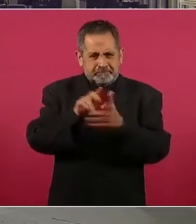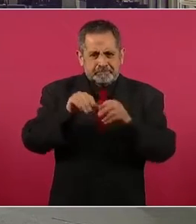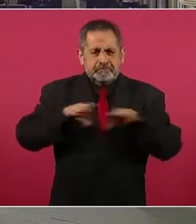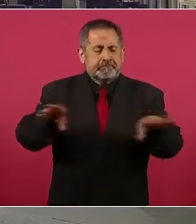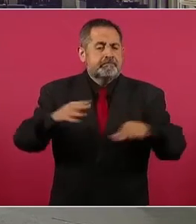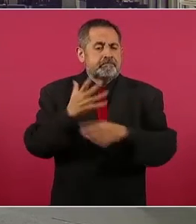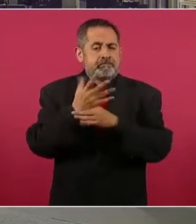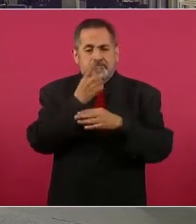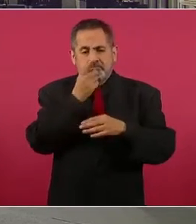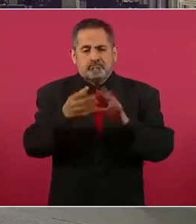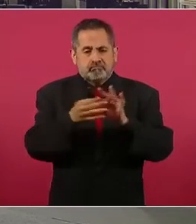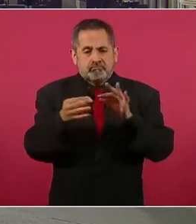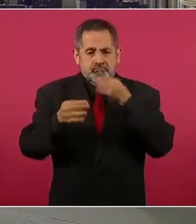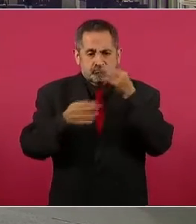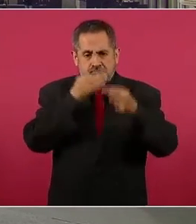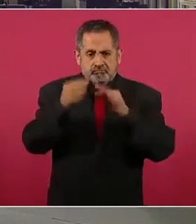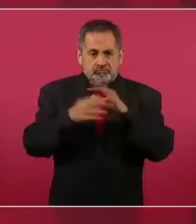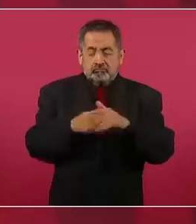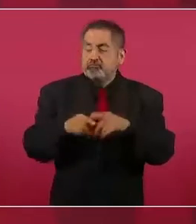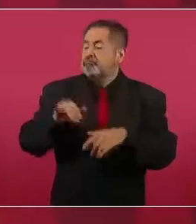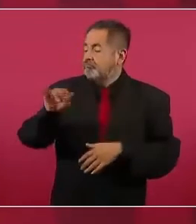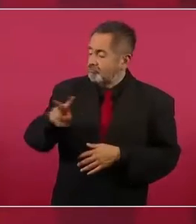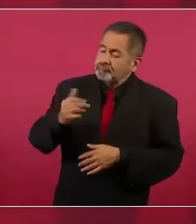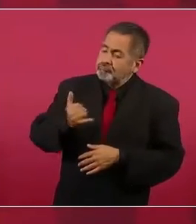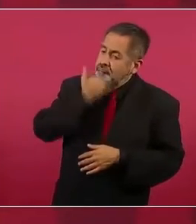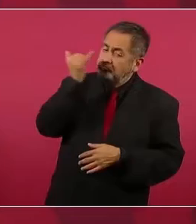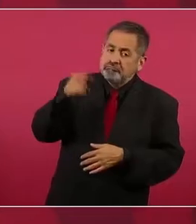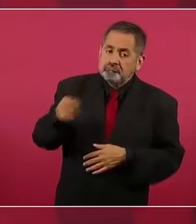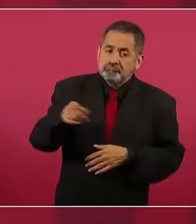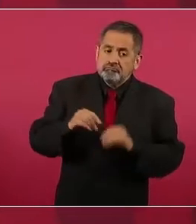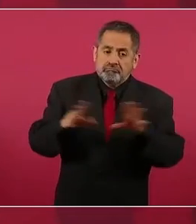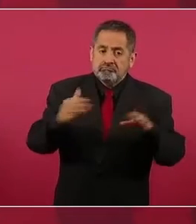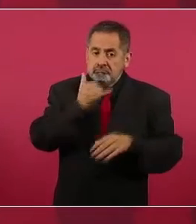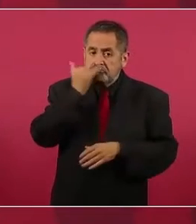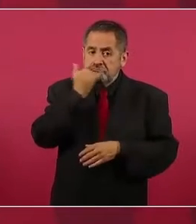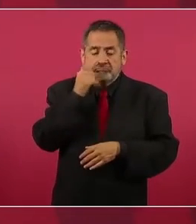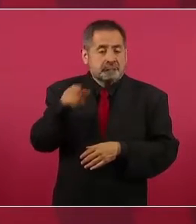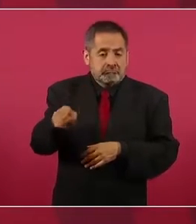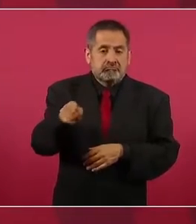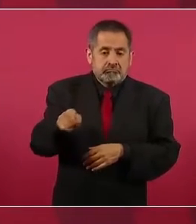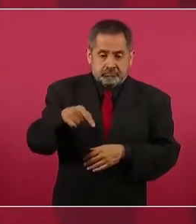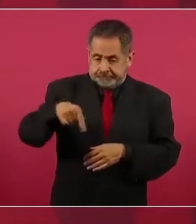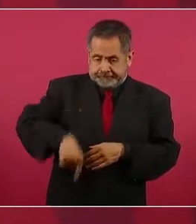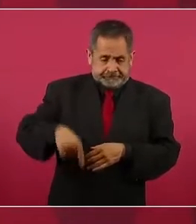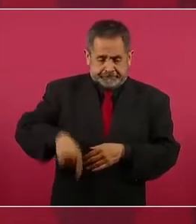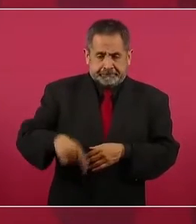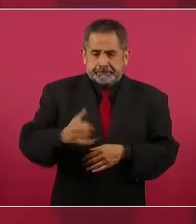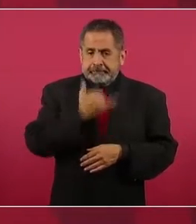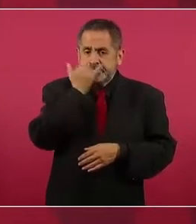mensaje en el que se hablaba… Sí, fue un error que se cometió aquí,